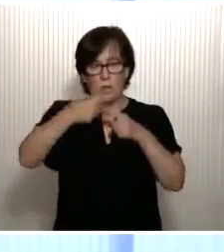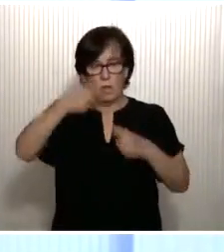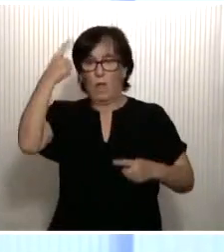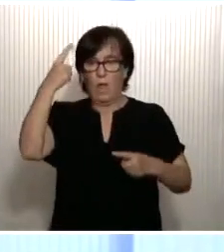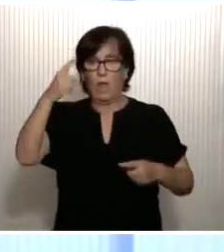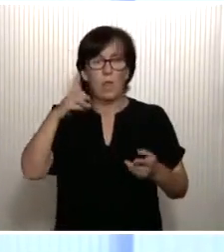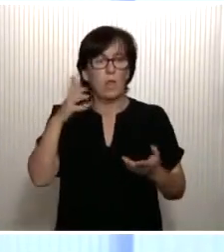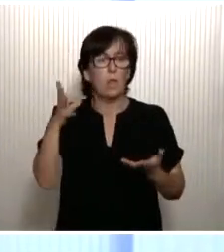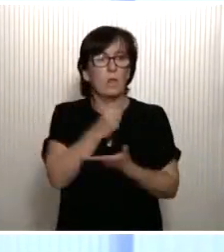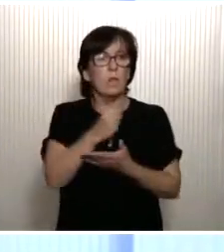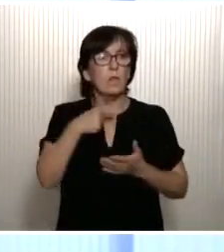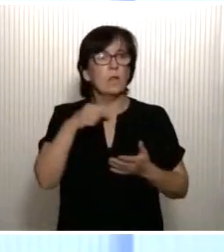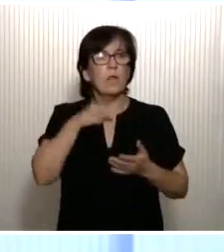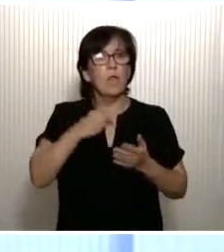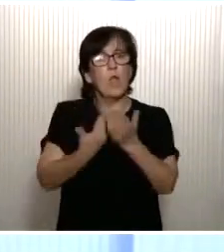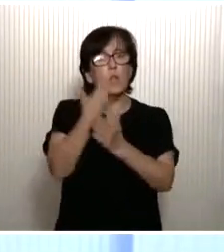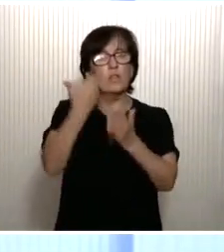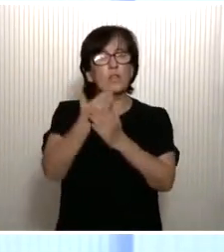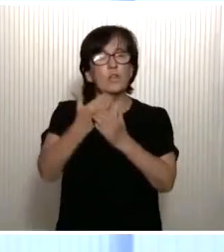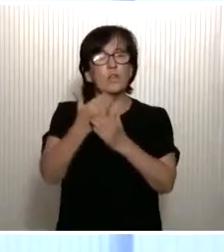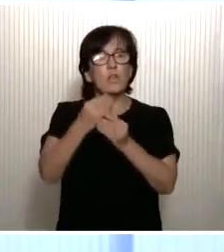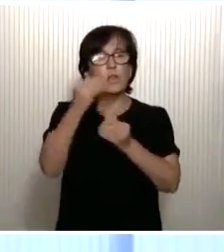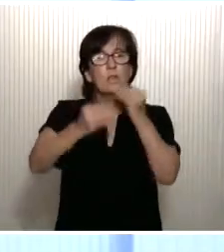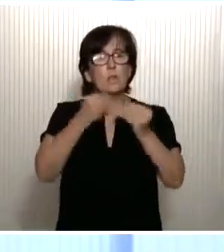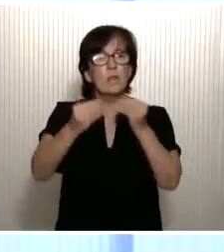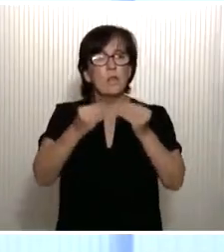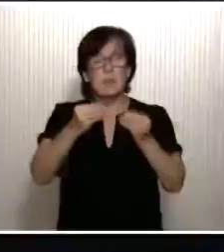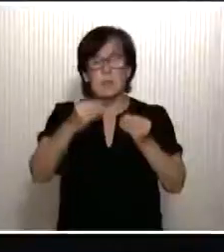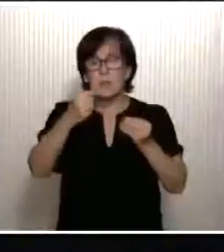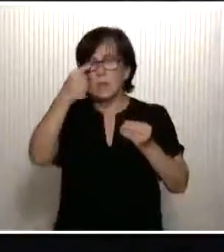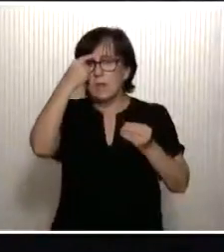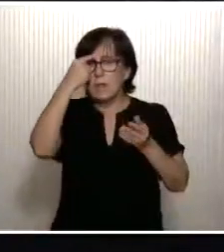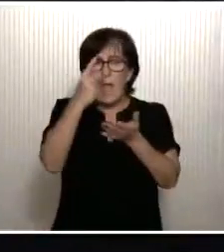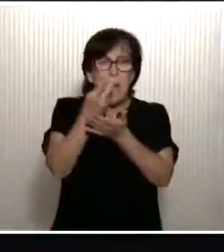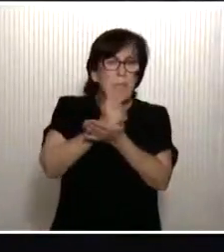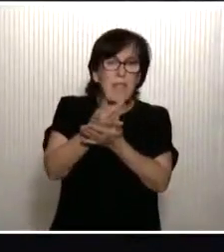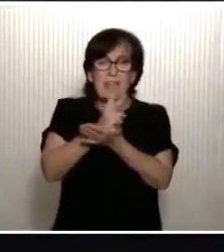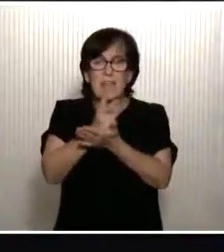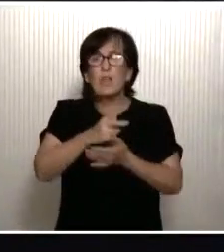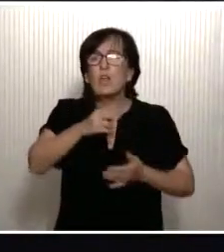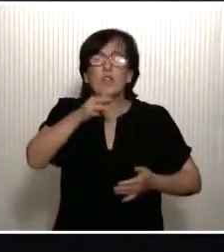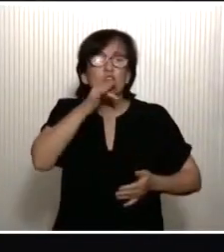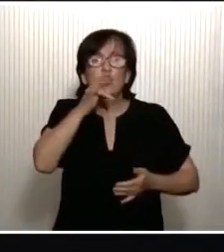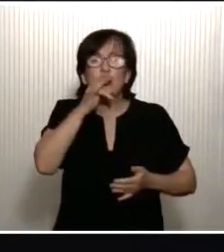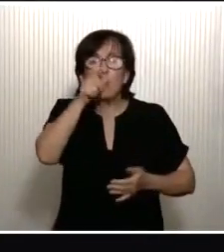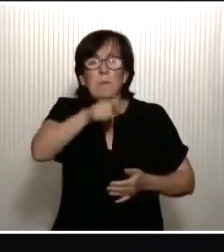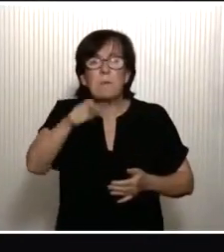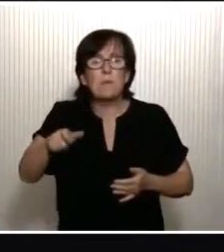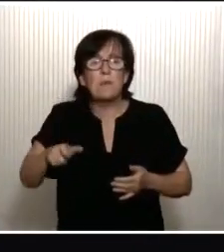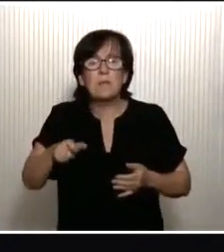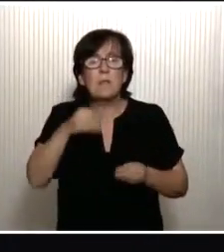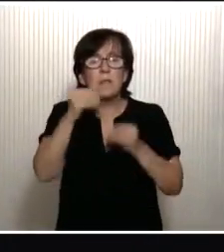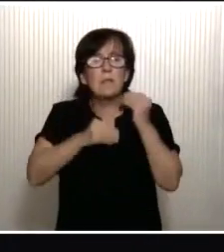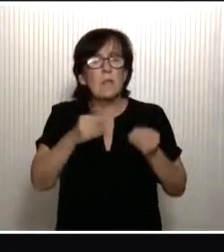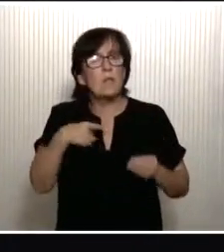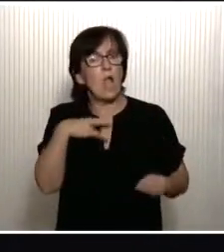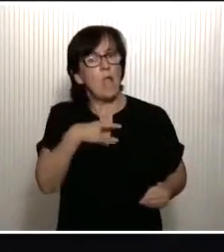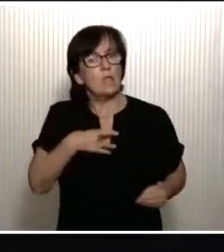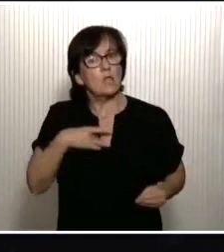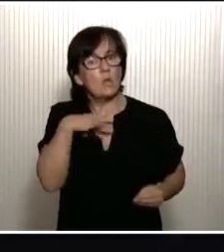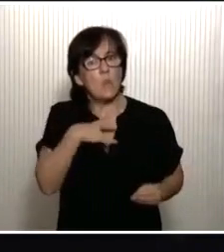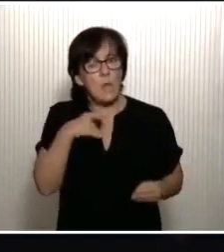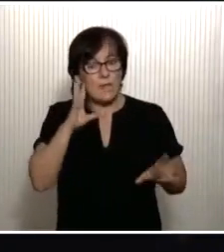diría, pues en los días que precedieron a esta pesadilla. E incluso hay todavía personas a las cuales les cuesta